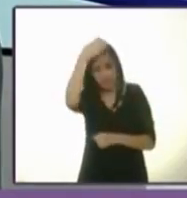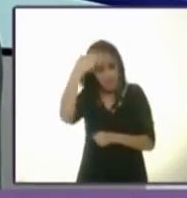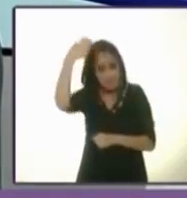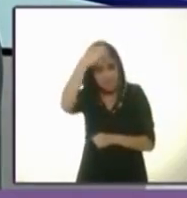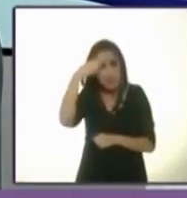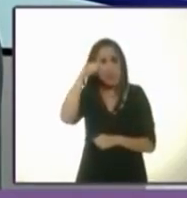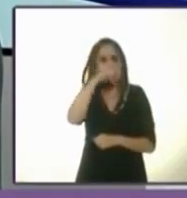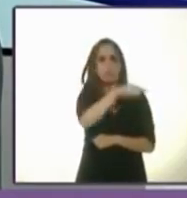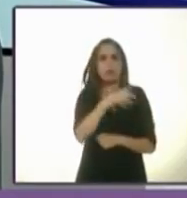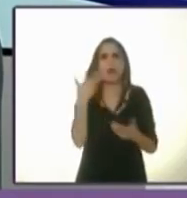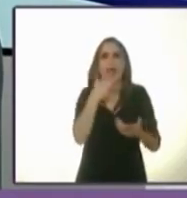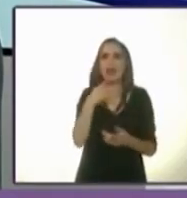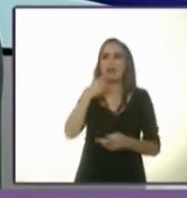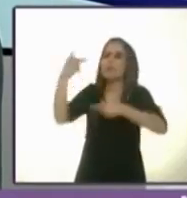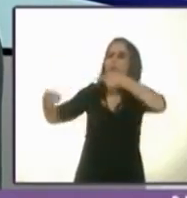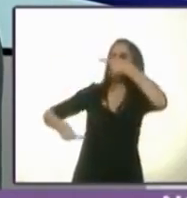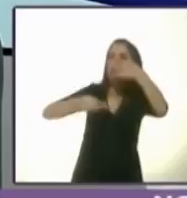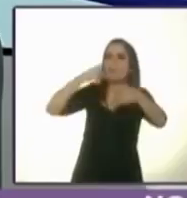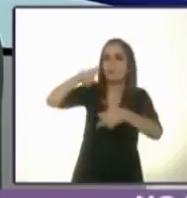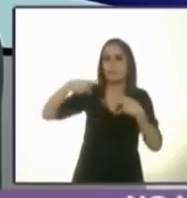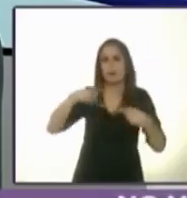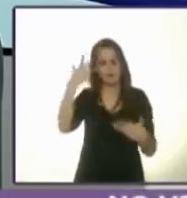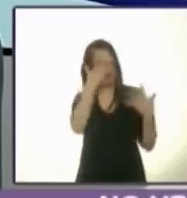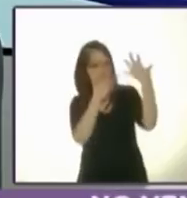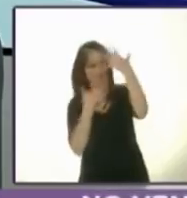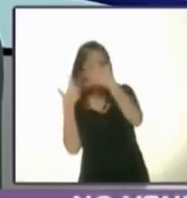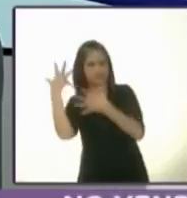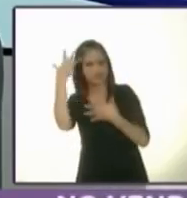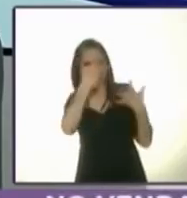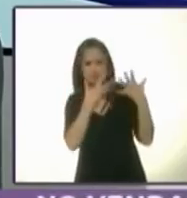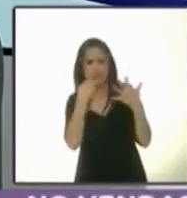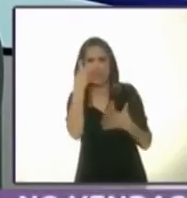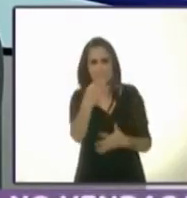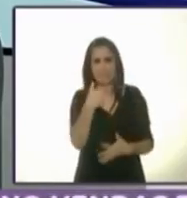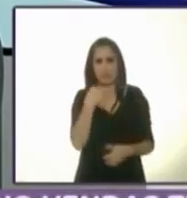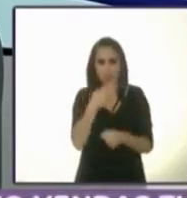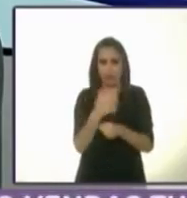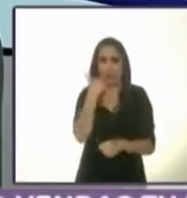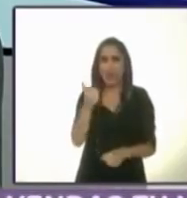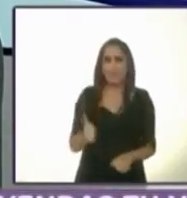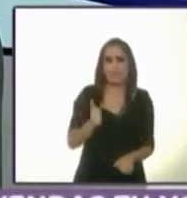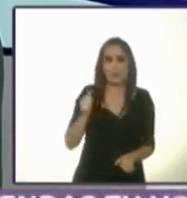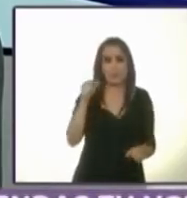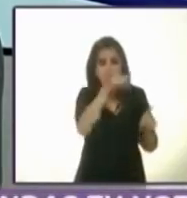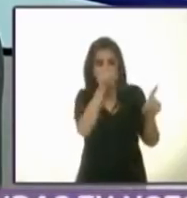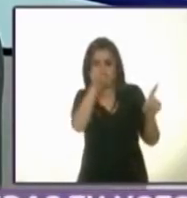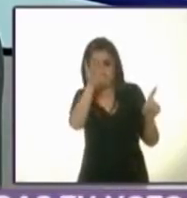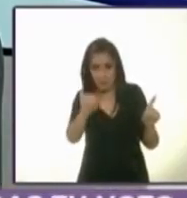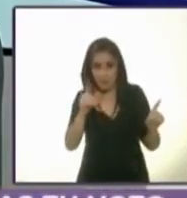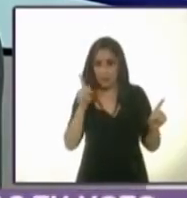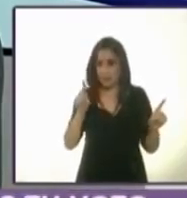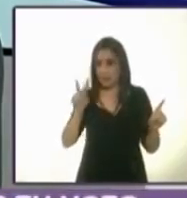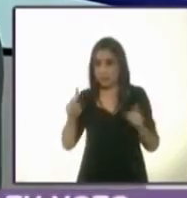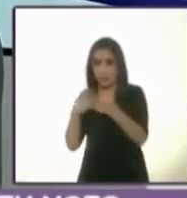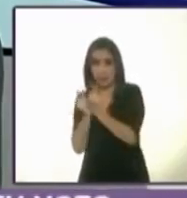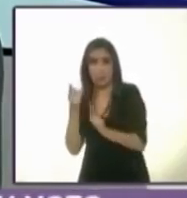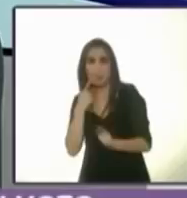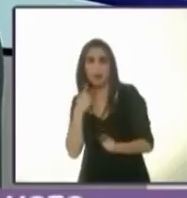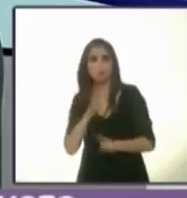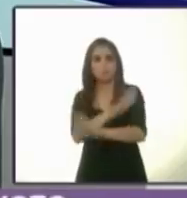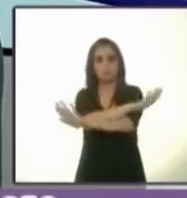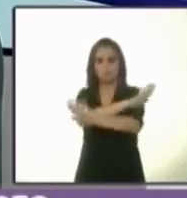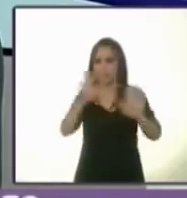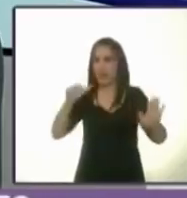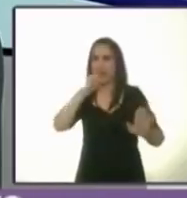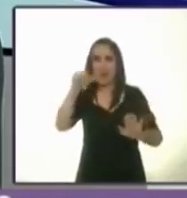tratado de confundir al electorado en este proceso electoral y quiero aprovechar este momento para decir que el PRI y el Verde no tienen nada